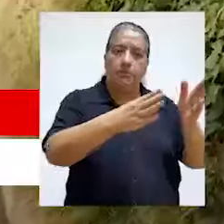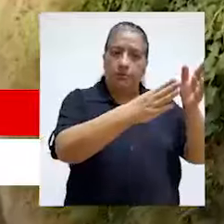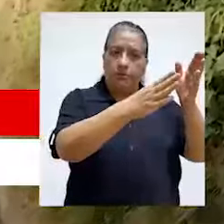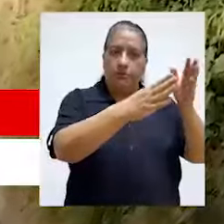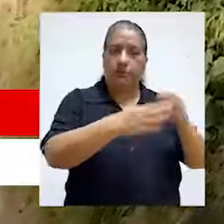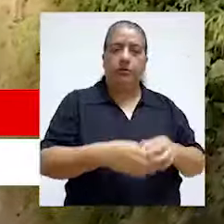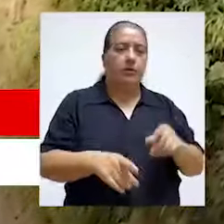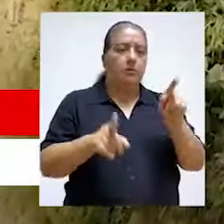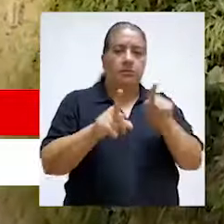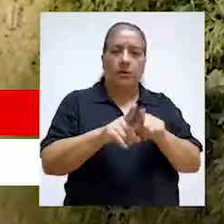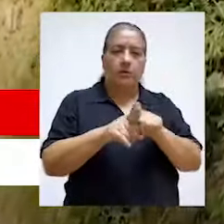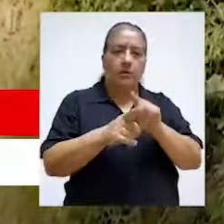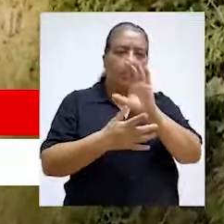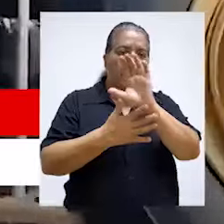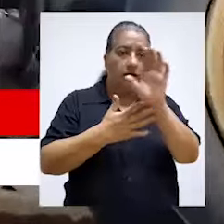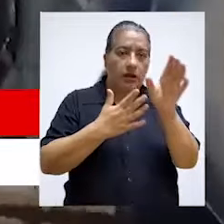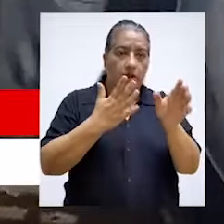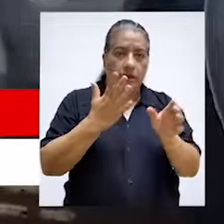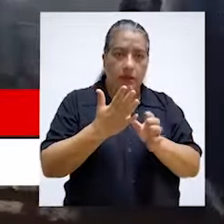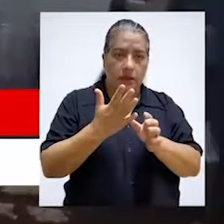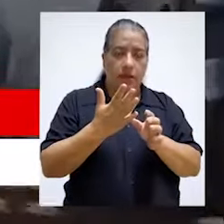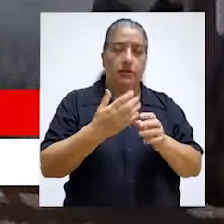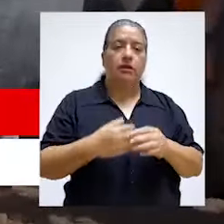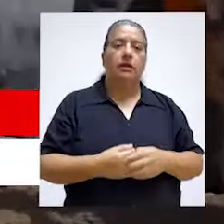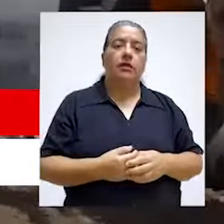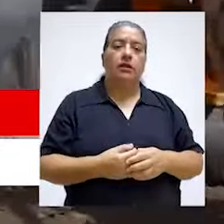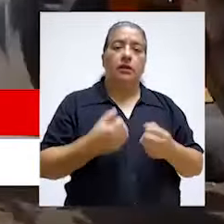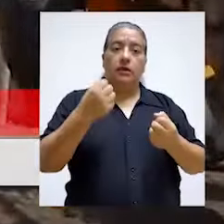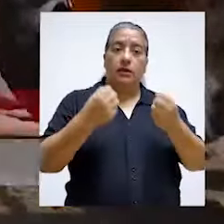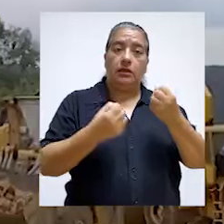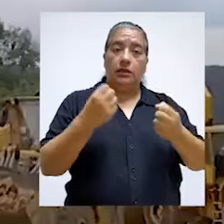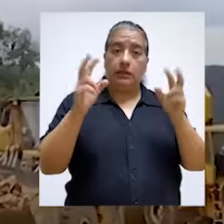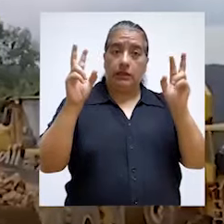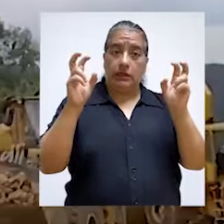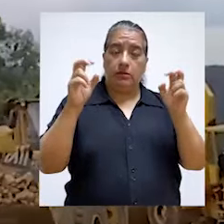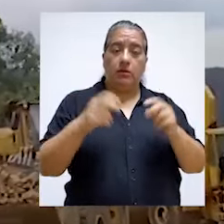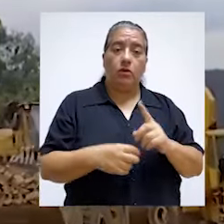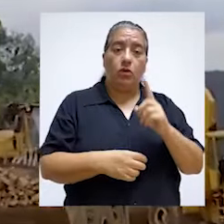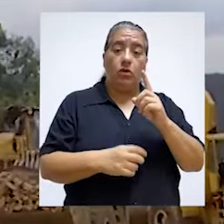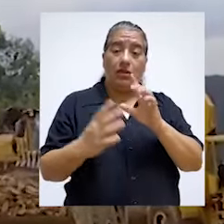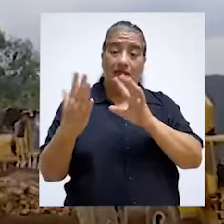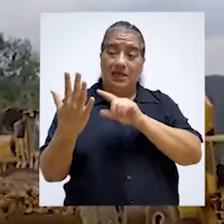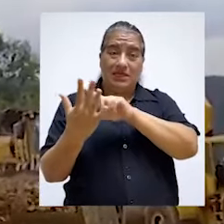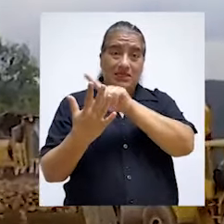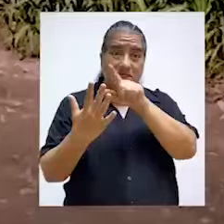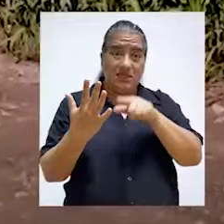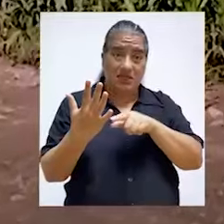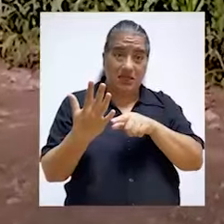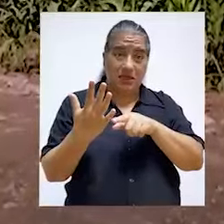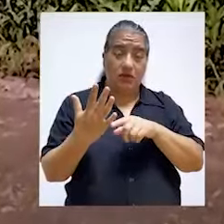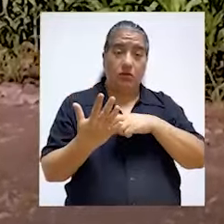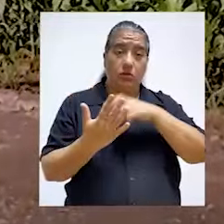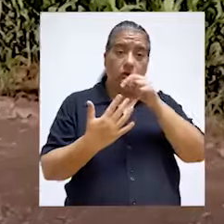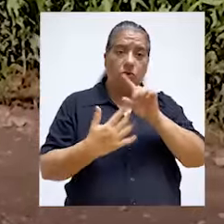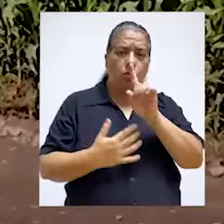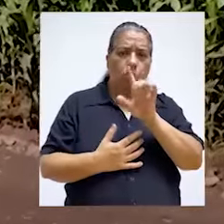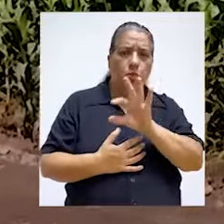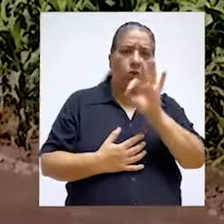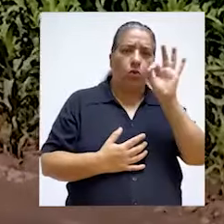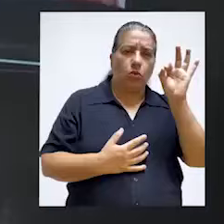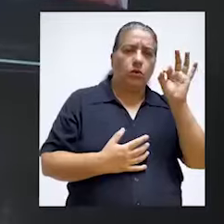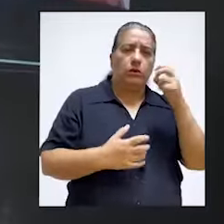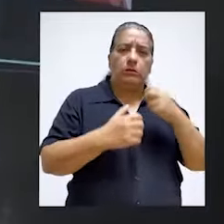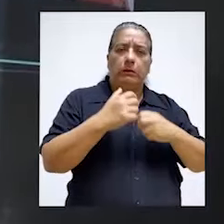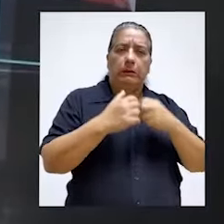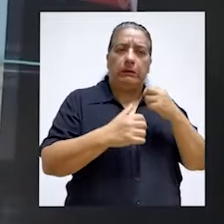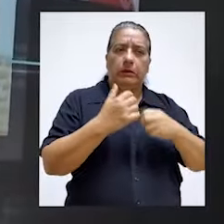de cada cinco es una inversión que va con muchísimo riesgo de poder culminar su ejecución. Por otro lado, también estamos detectando